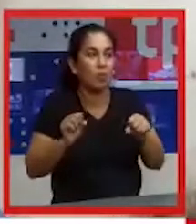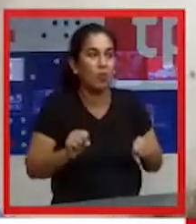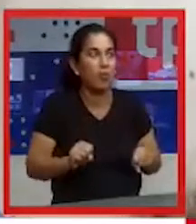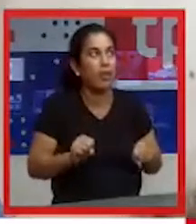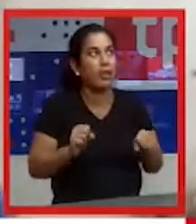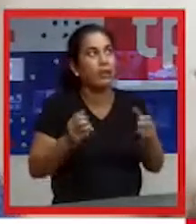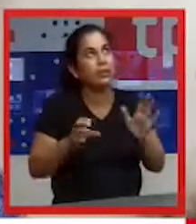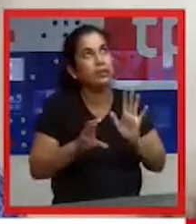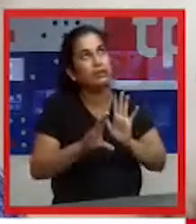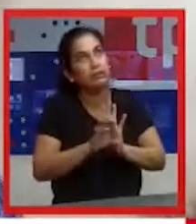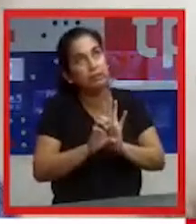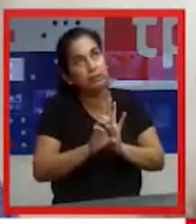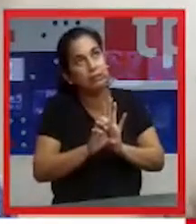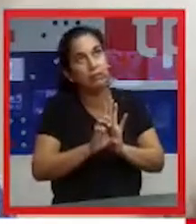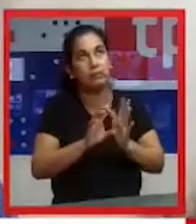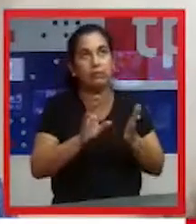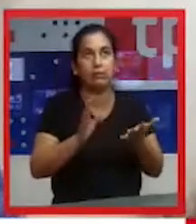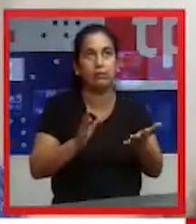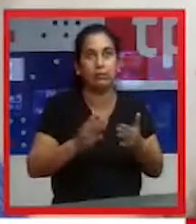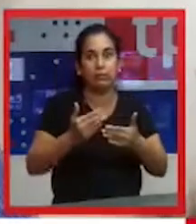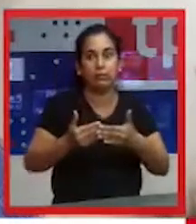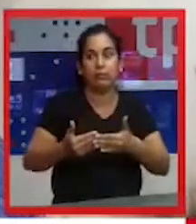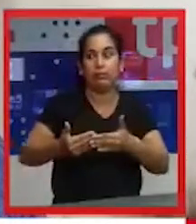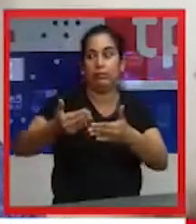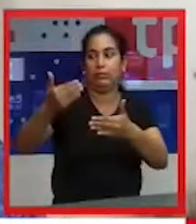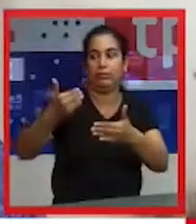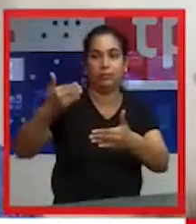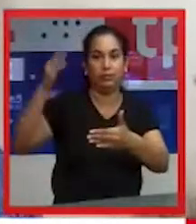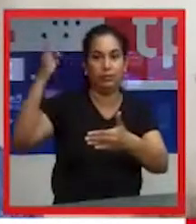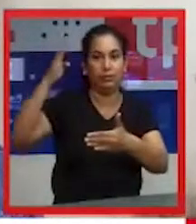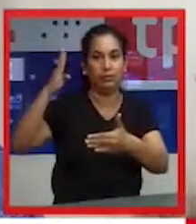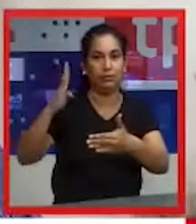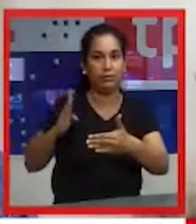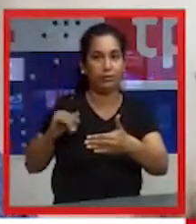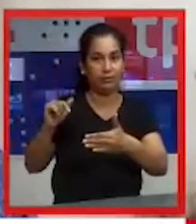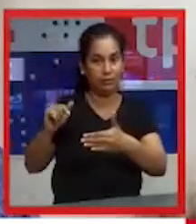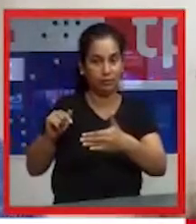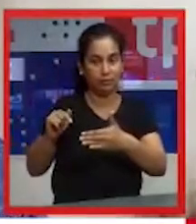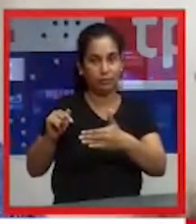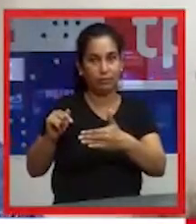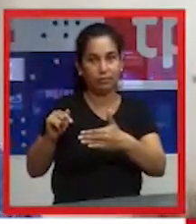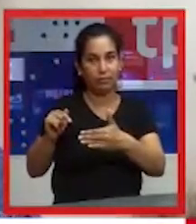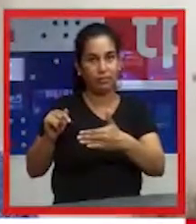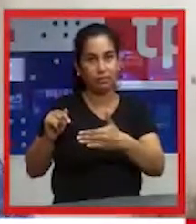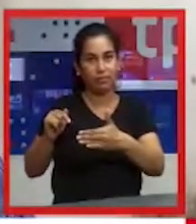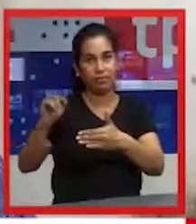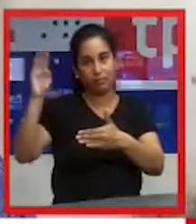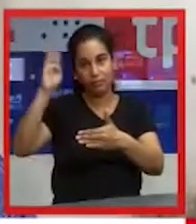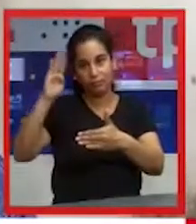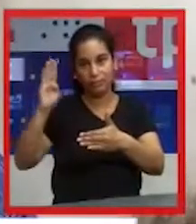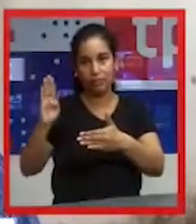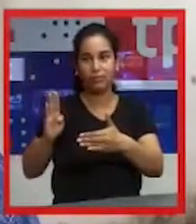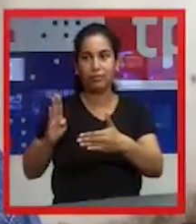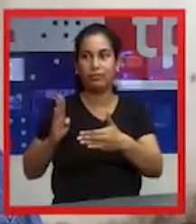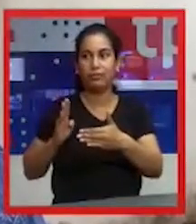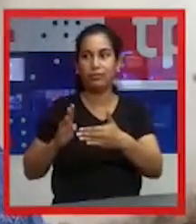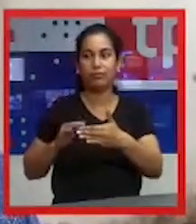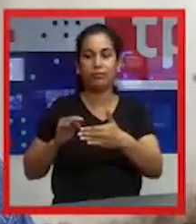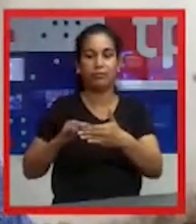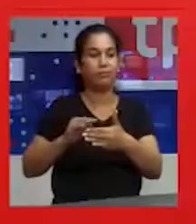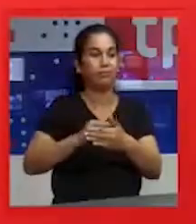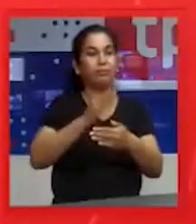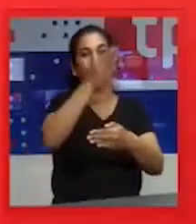actitud en las fronteras, en las fronteras tanto vecinos país de Brasil,